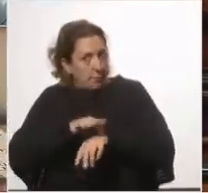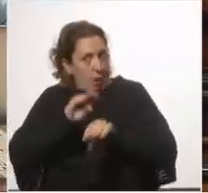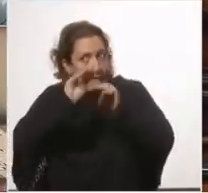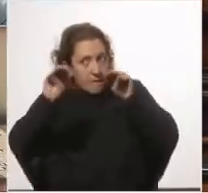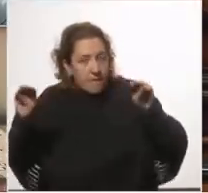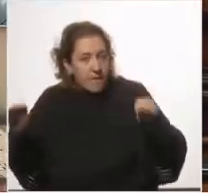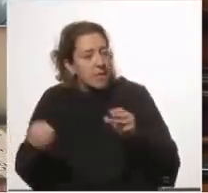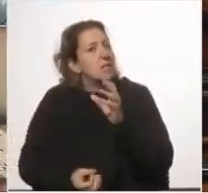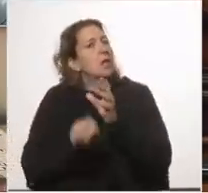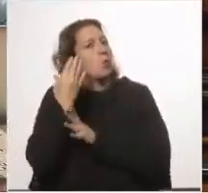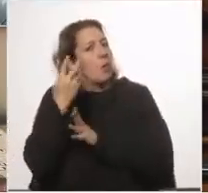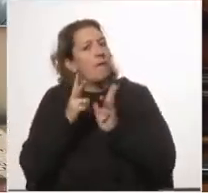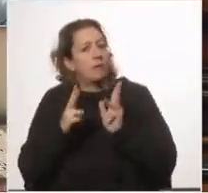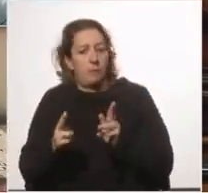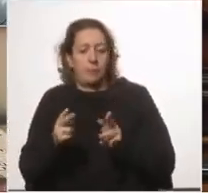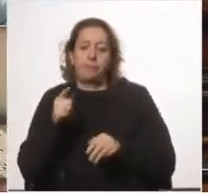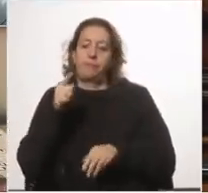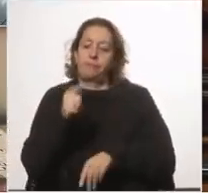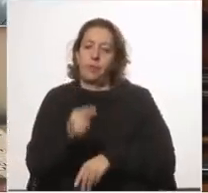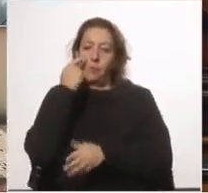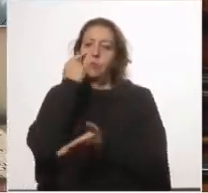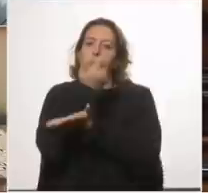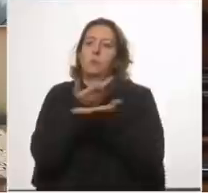Y esa etapa, como muestra el gráfico,